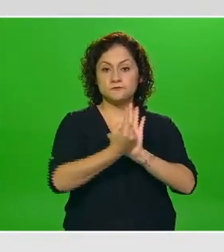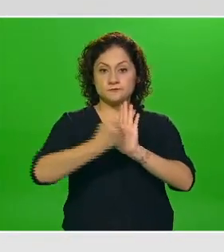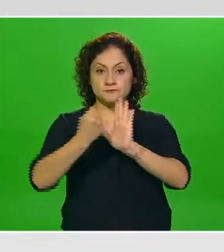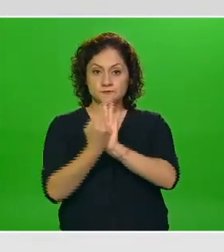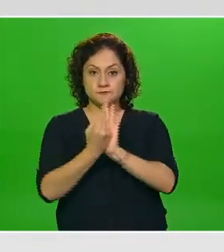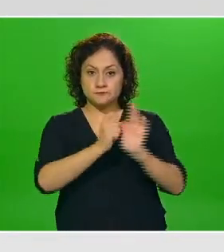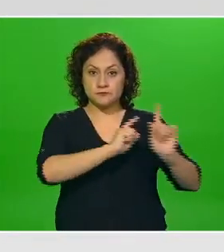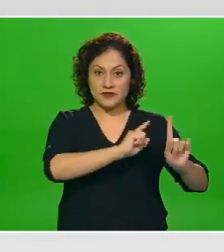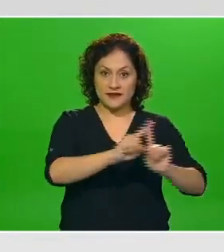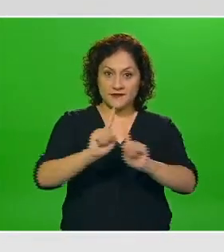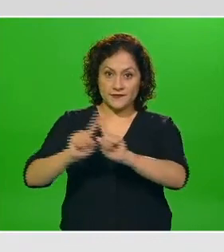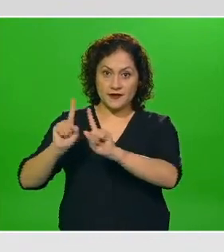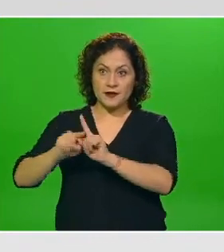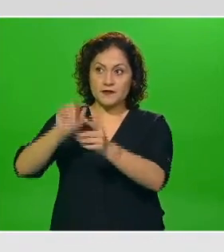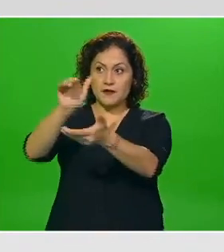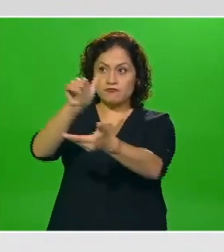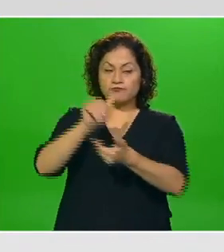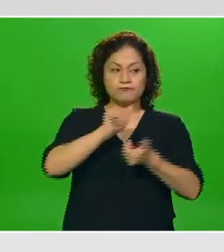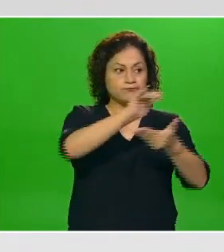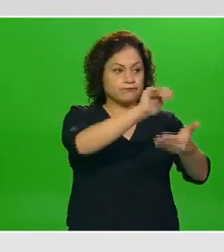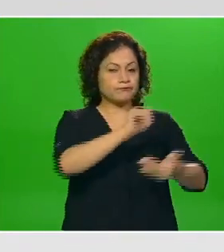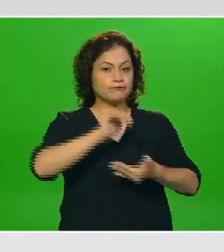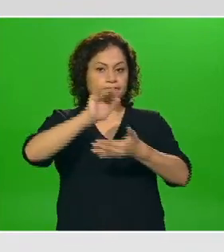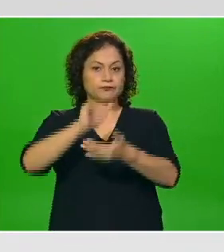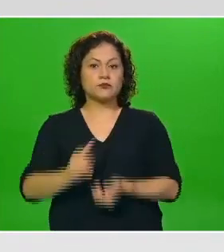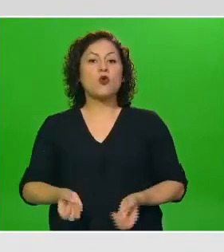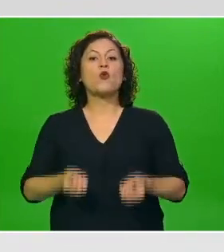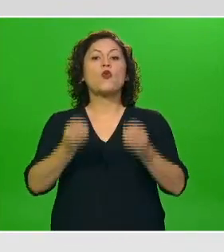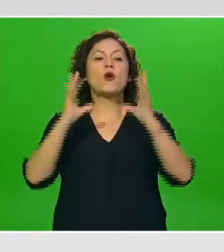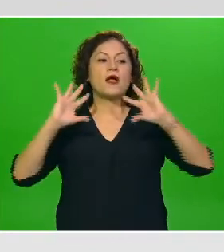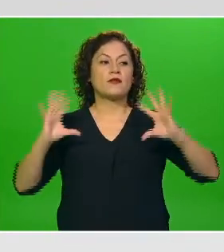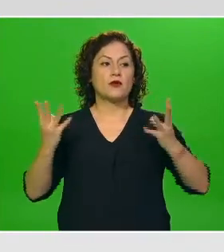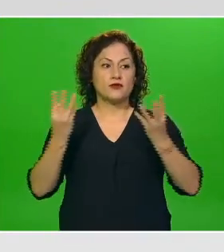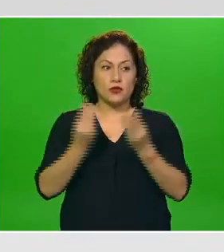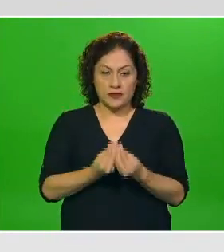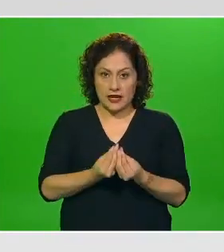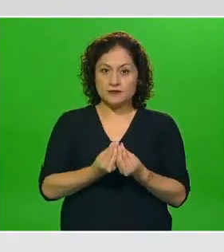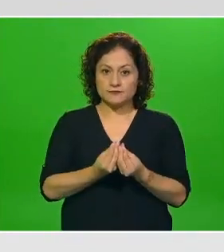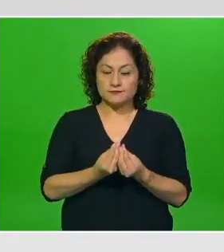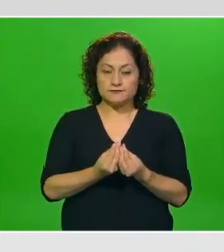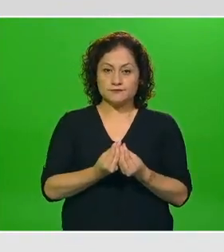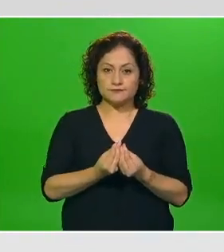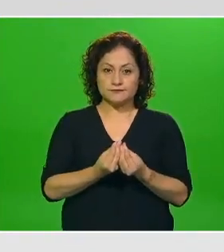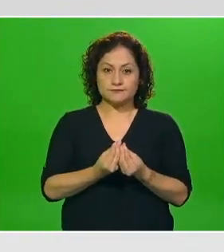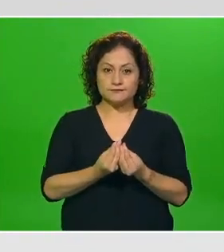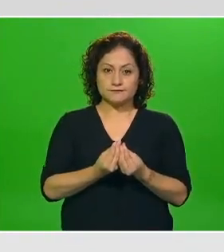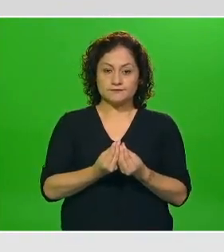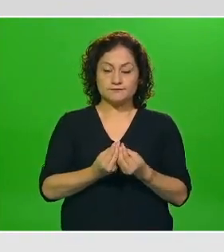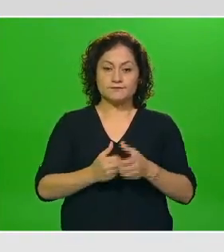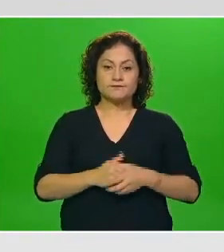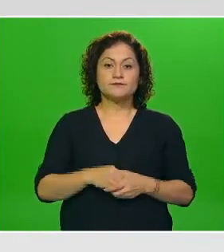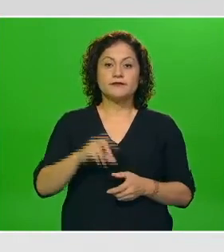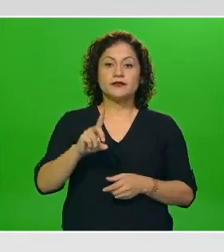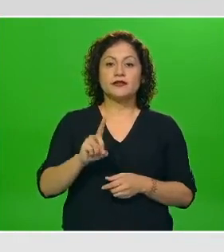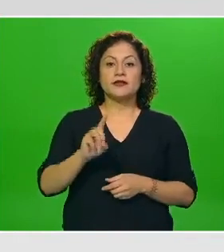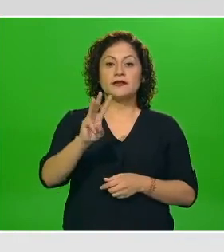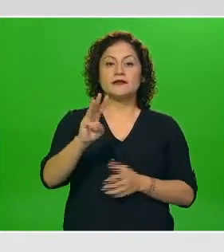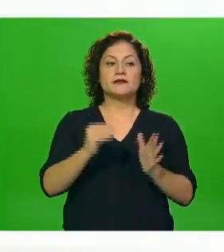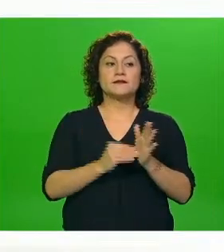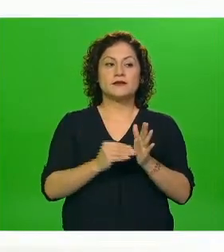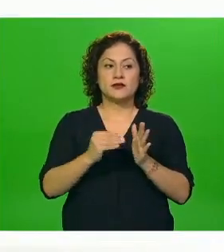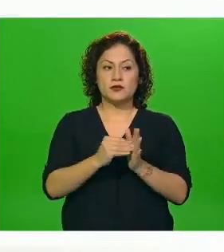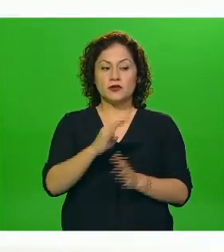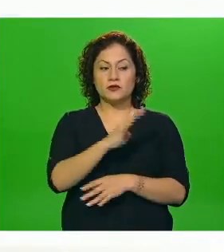día con día al país actualizamos el total que de ellas entonces han llegado al territorio mexicano 33 millones